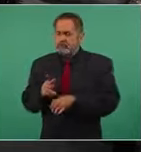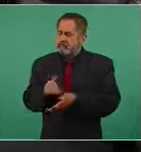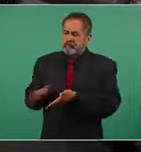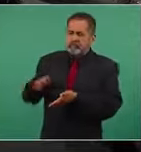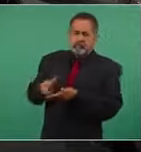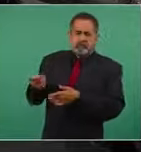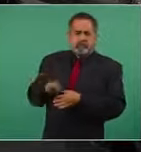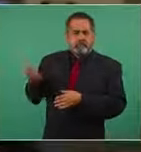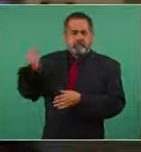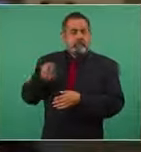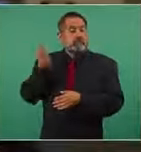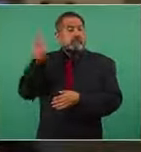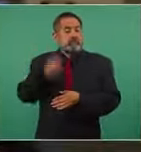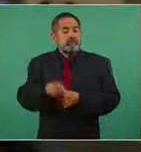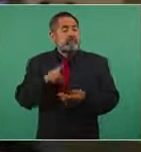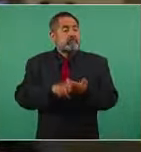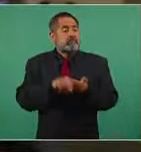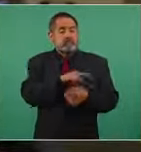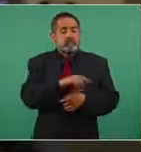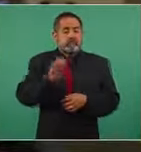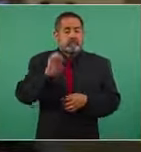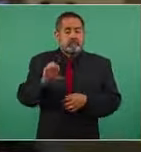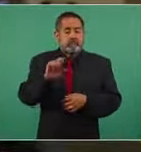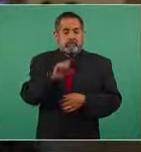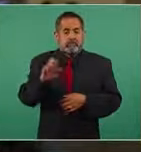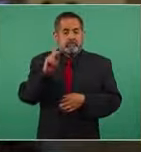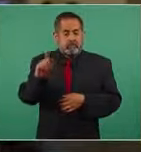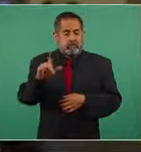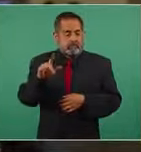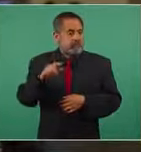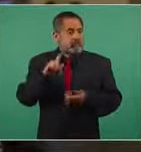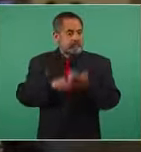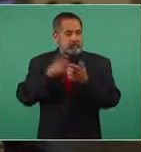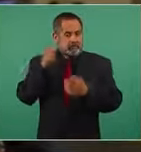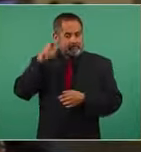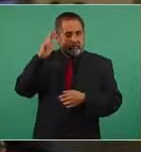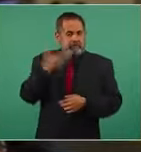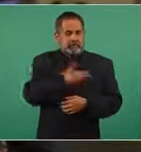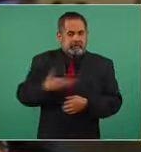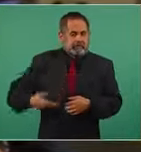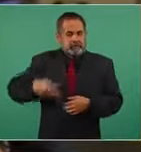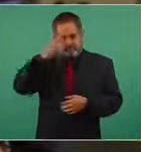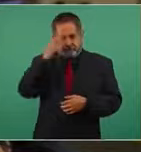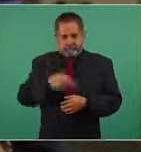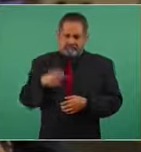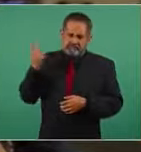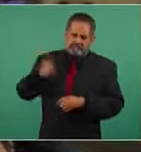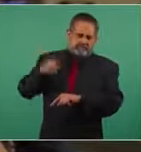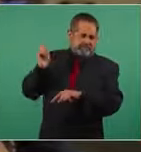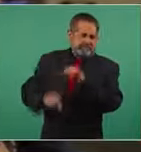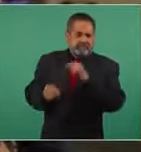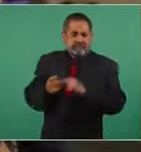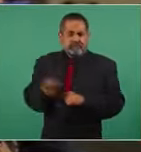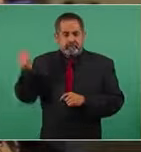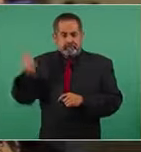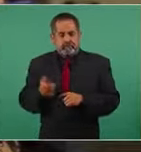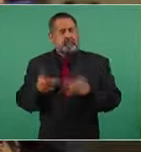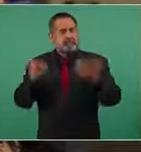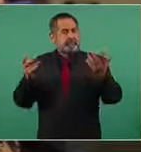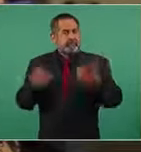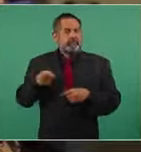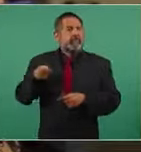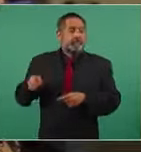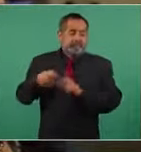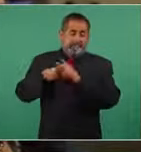la orden fue por Ernesto Cedillo Ponce de León que estaba en ese entonces de presidente de la república y a partir de ahí